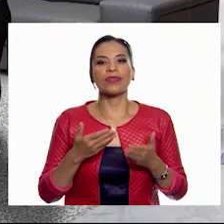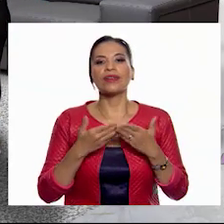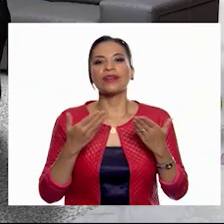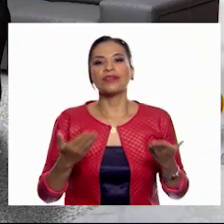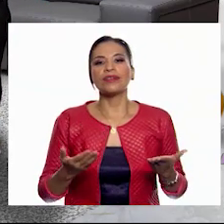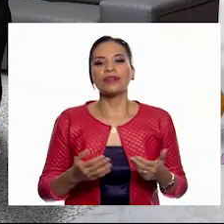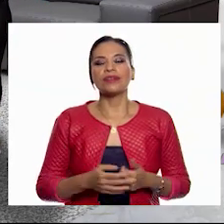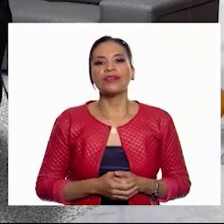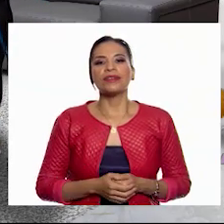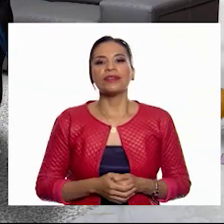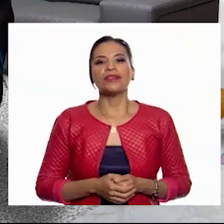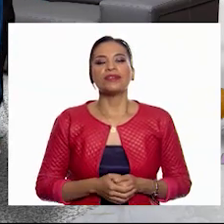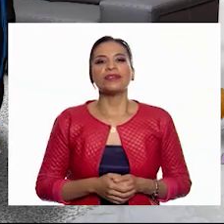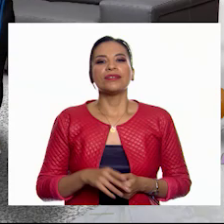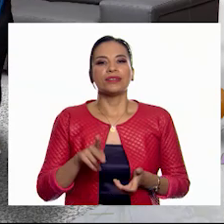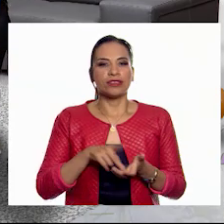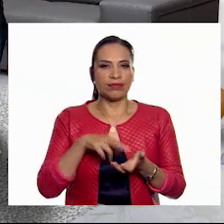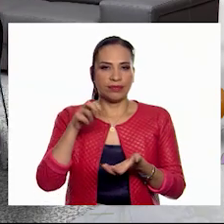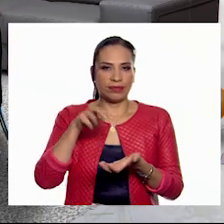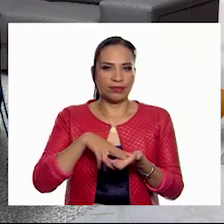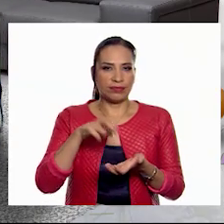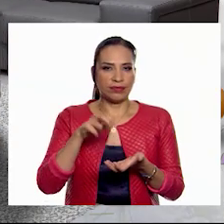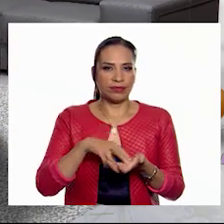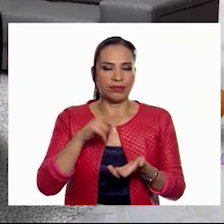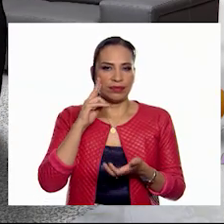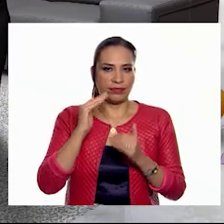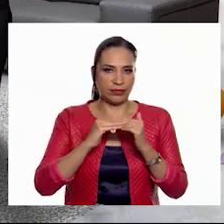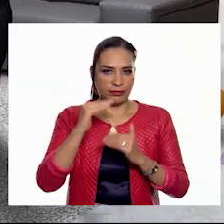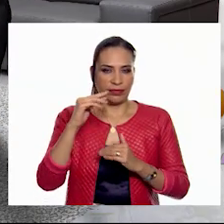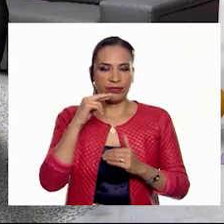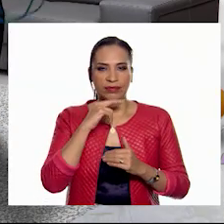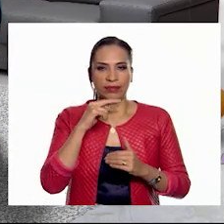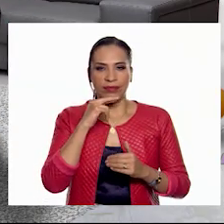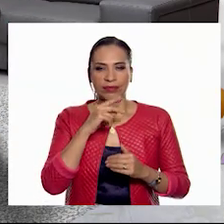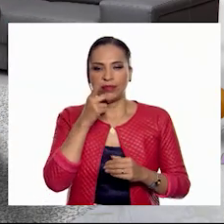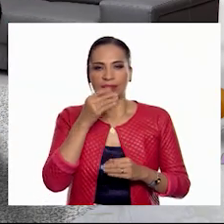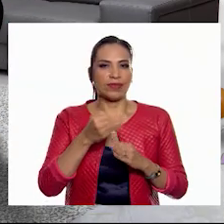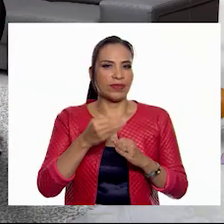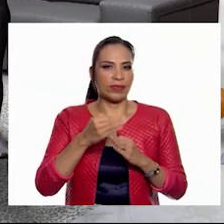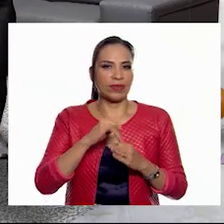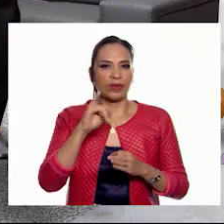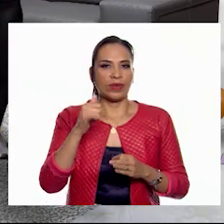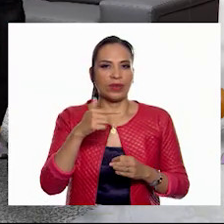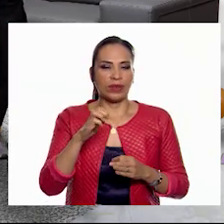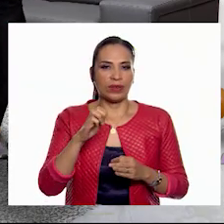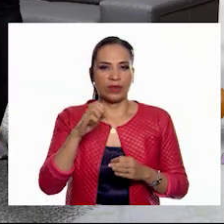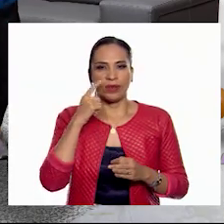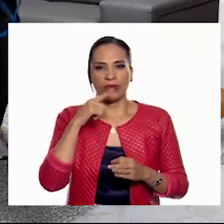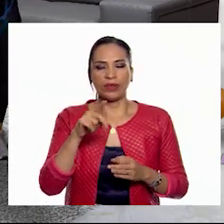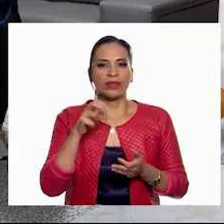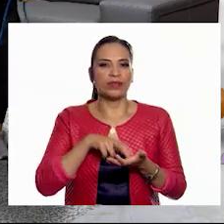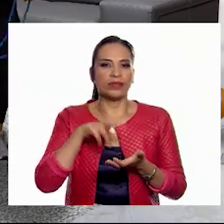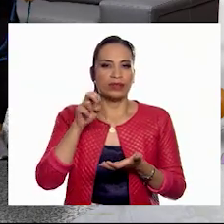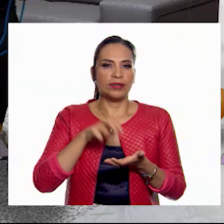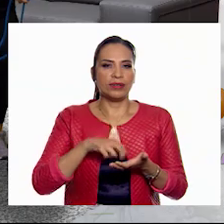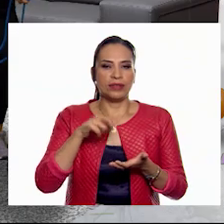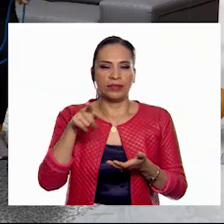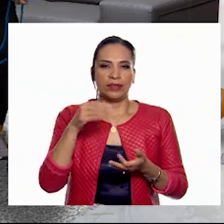Ahora vamos a saltar. Vamos a subirle un poco más. Recuerden que como dijo Jorge, hacer saltos también es una manera de hacer